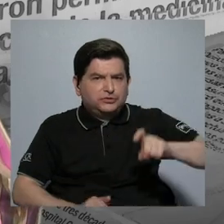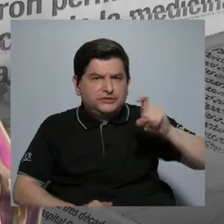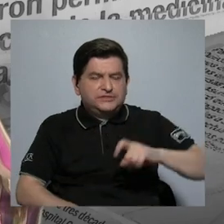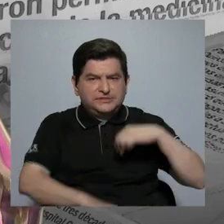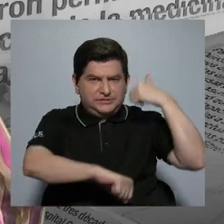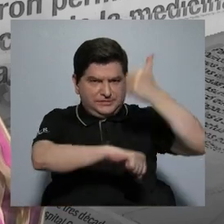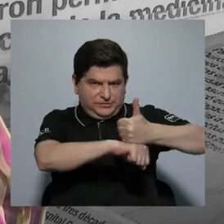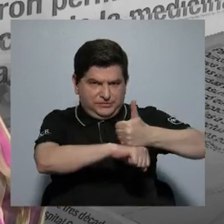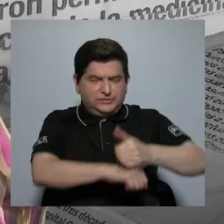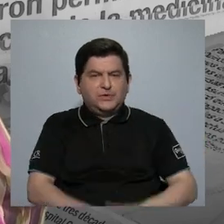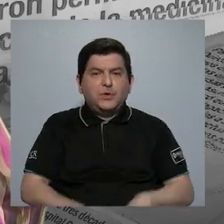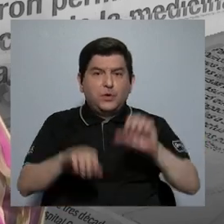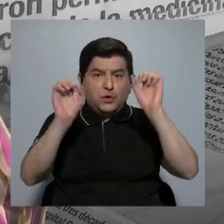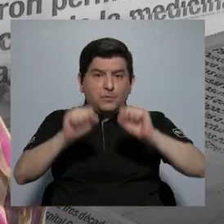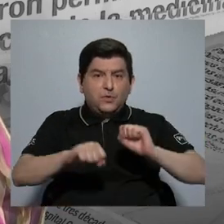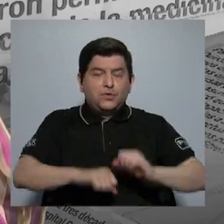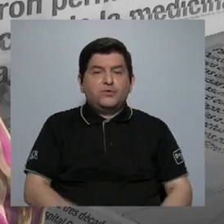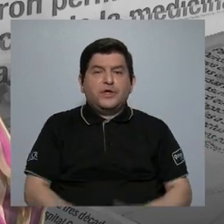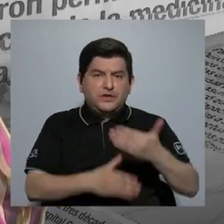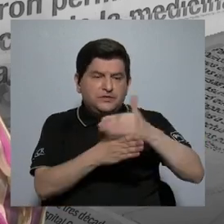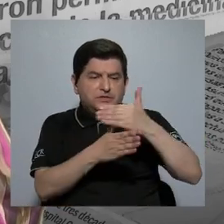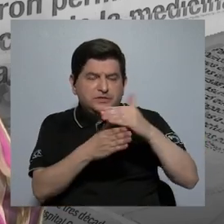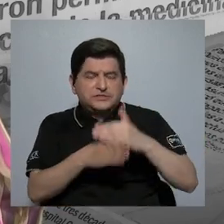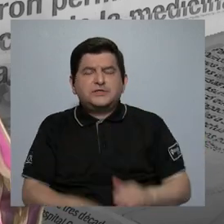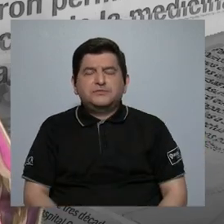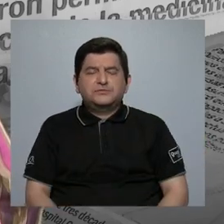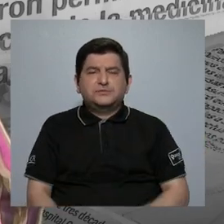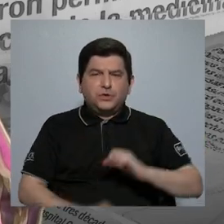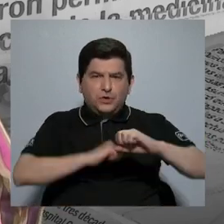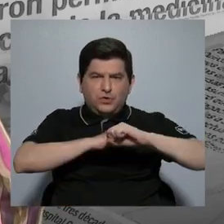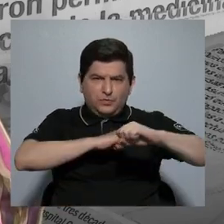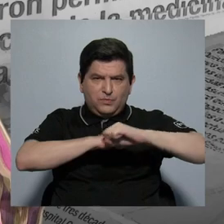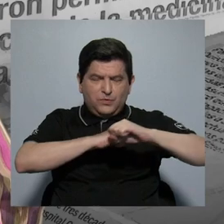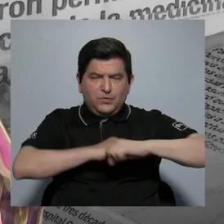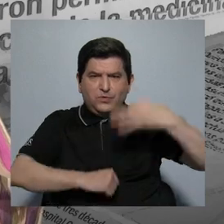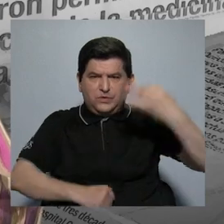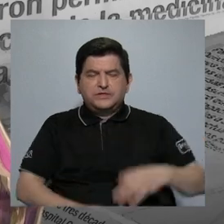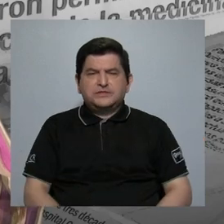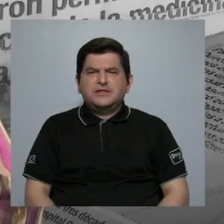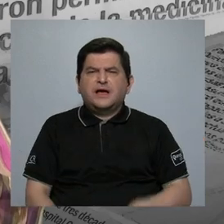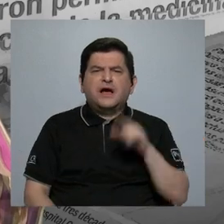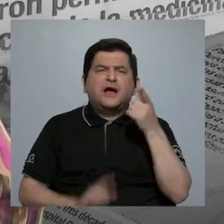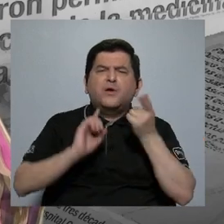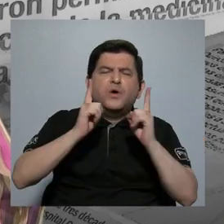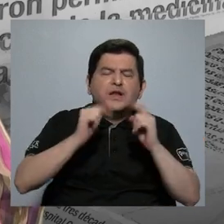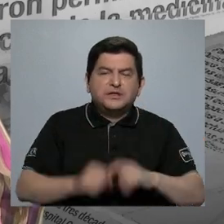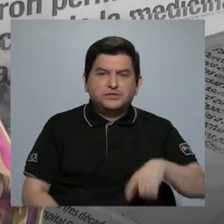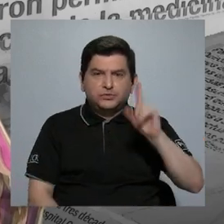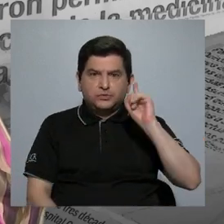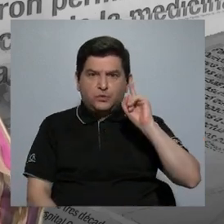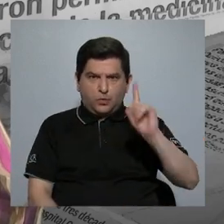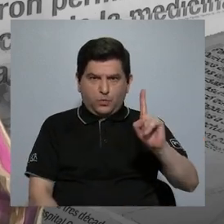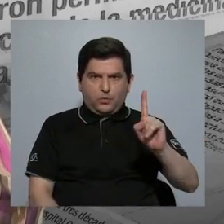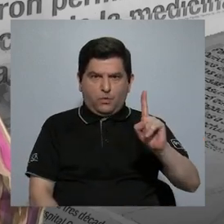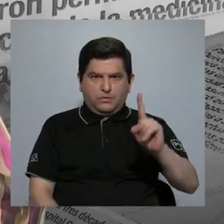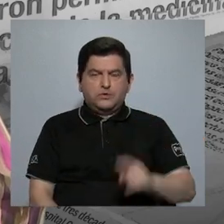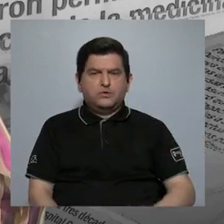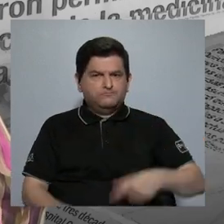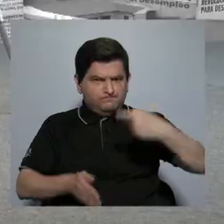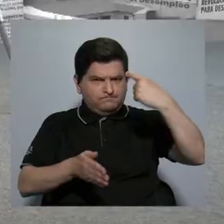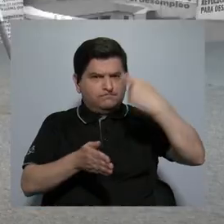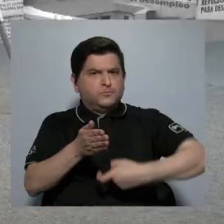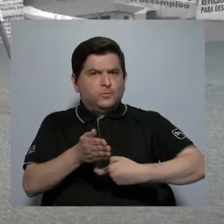fijarse para la asignación de la ¿Cuáles serían esos principios? Una, ¿verdad?, y que es muy